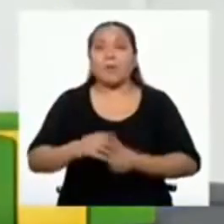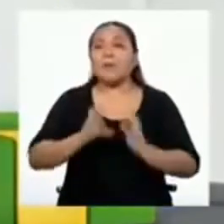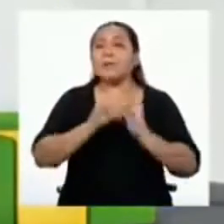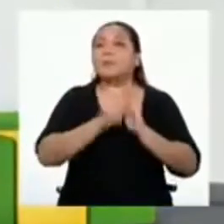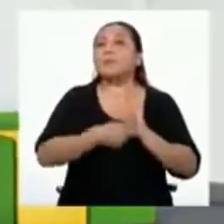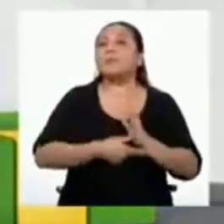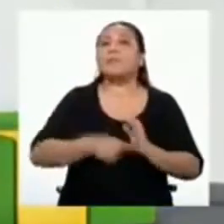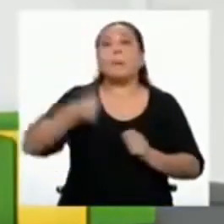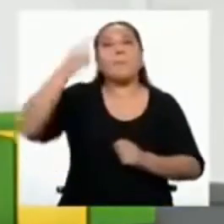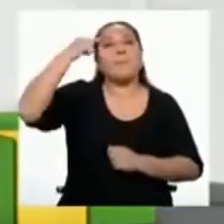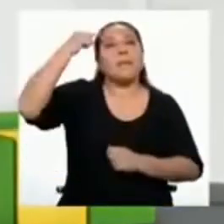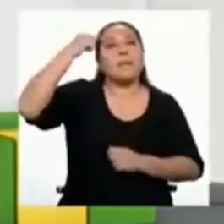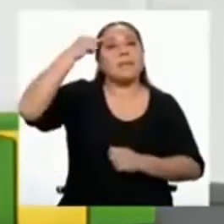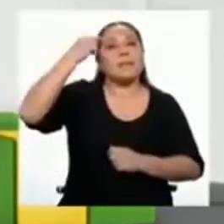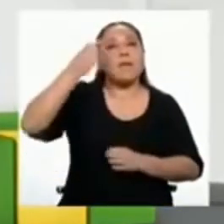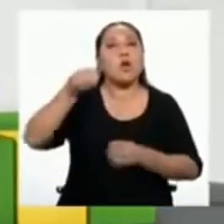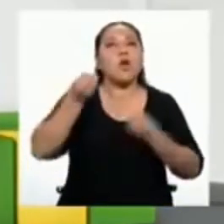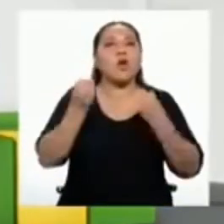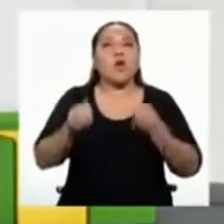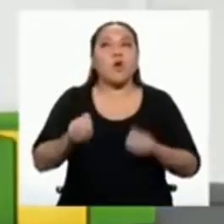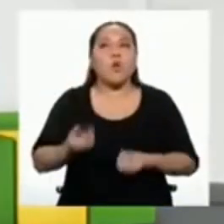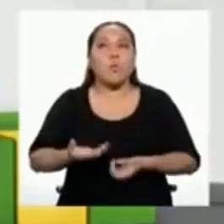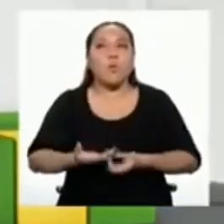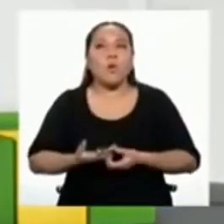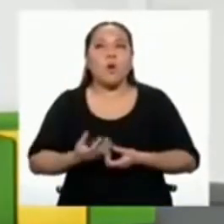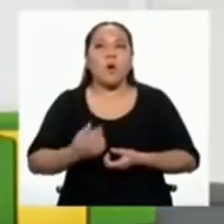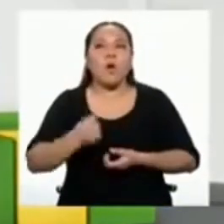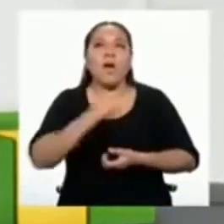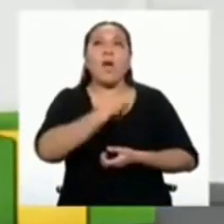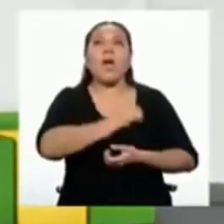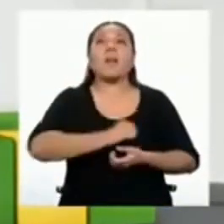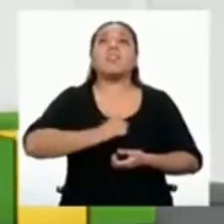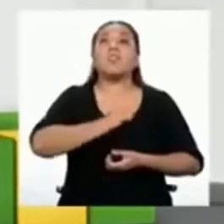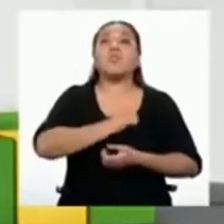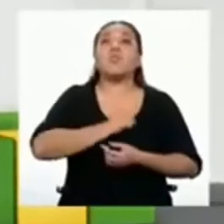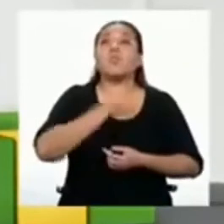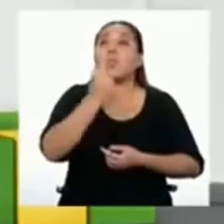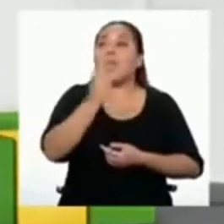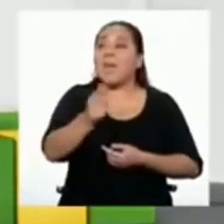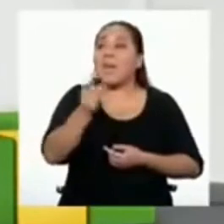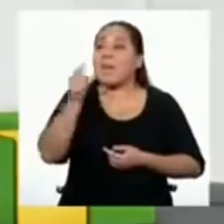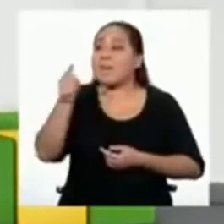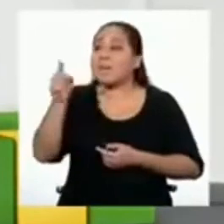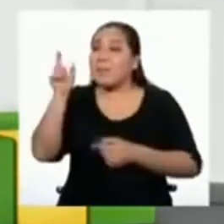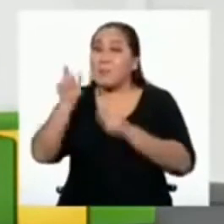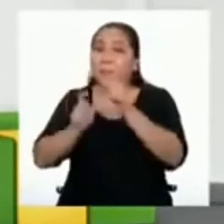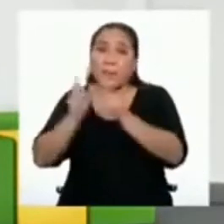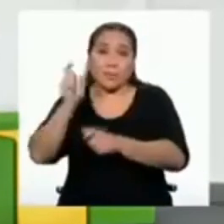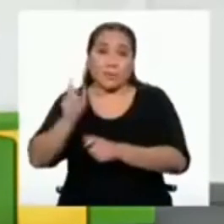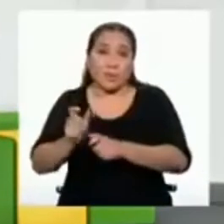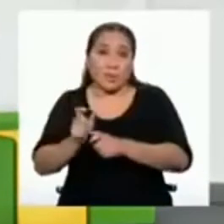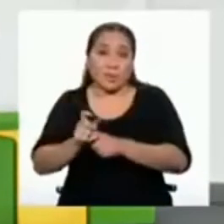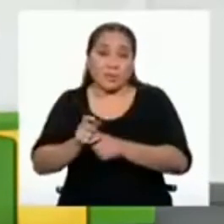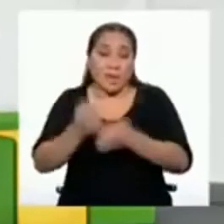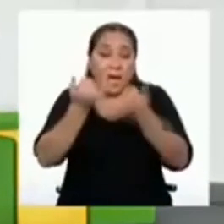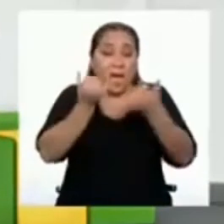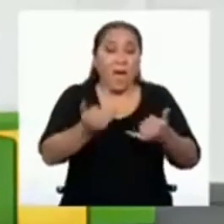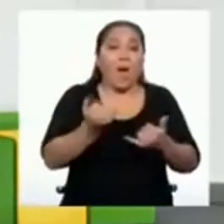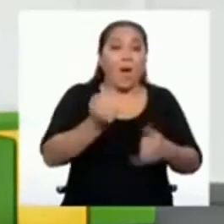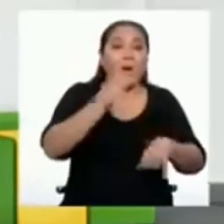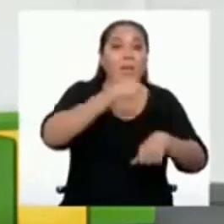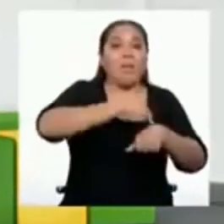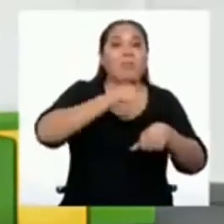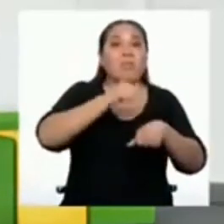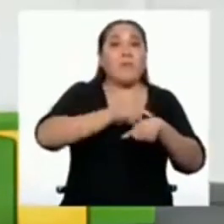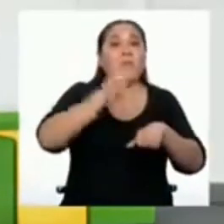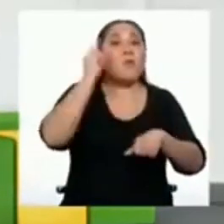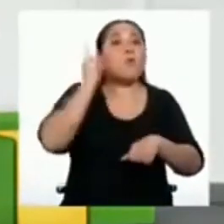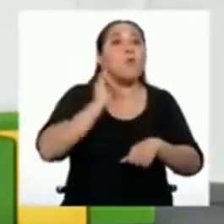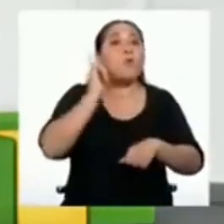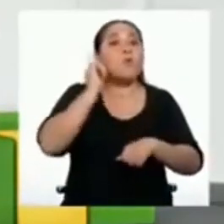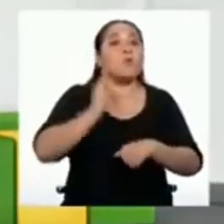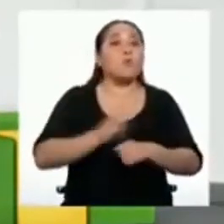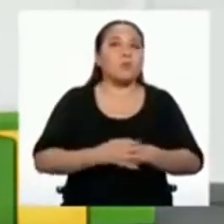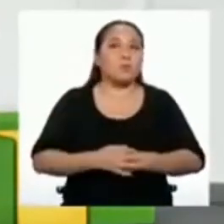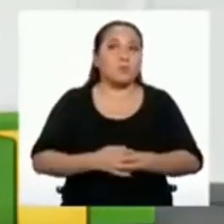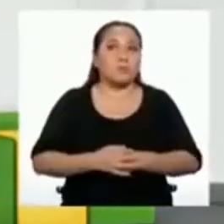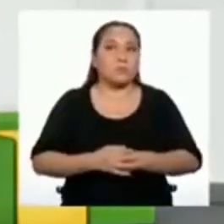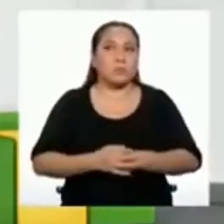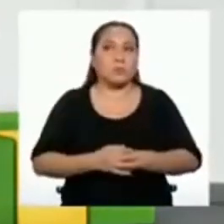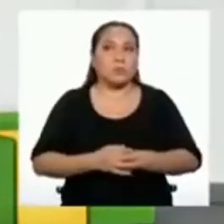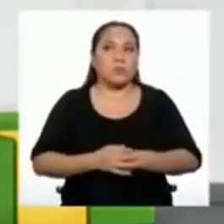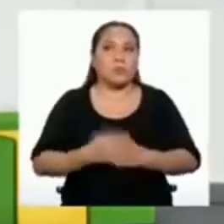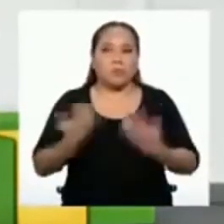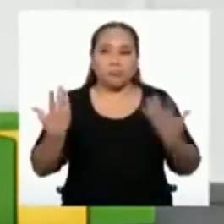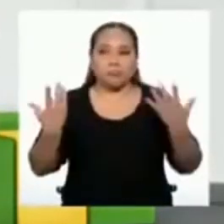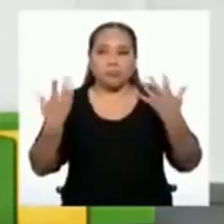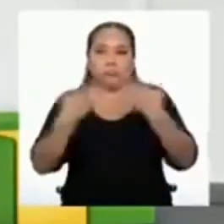Luego, piensa cómo es actualmente el comportamiento de esas personas de tu barrio o comunidad ahora que estamos en estado de emergencia. Obviamente